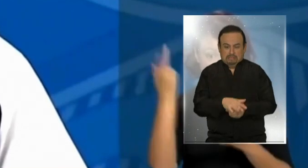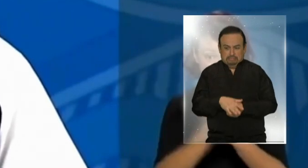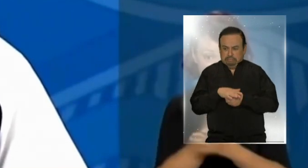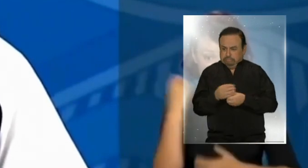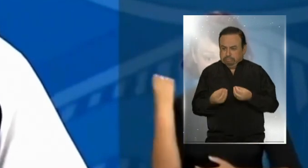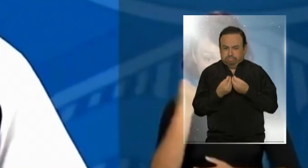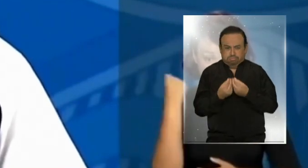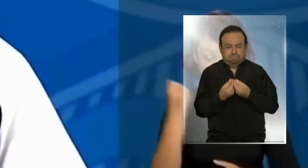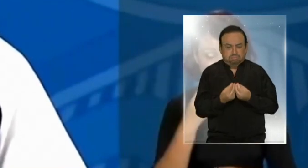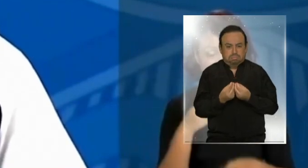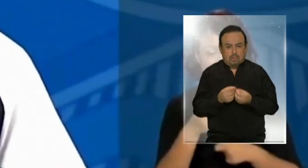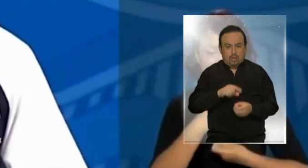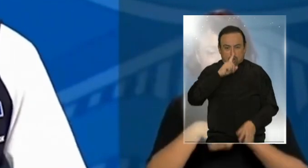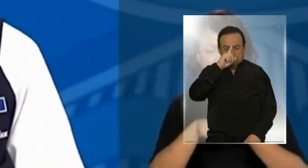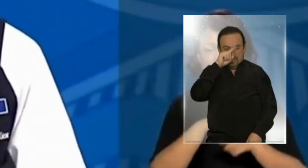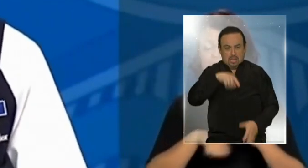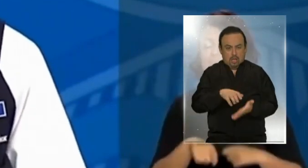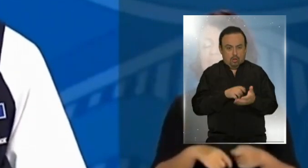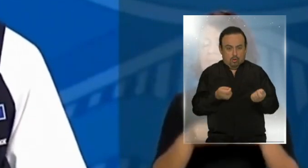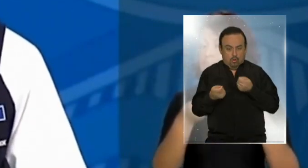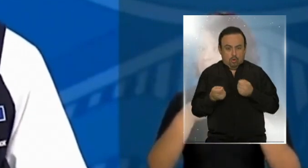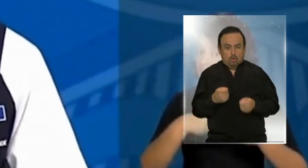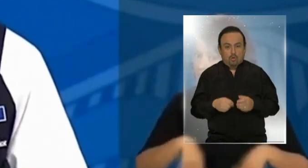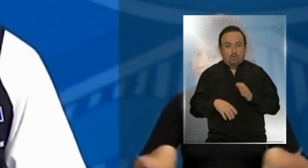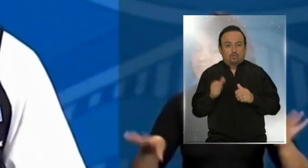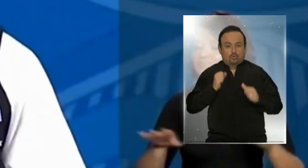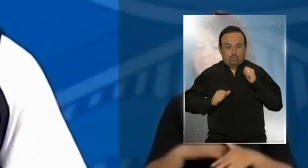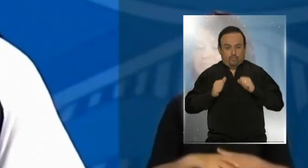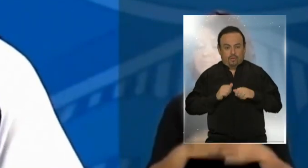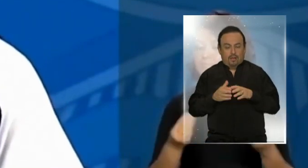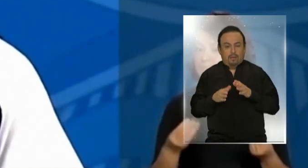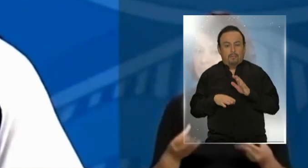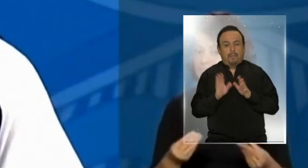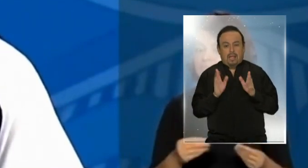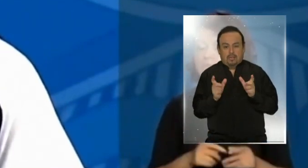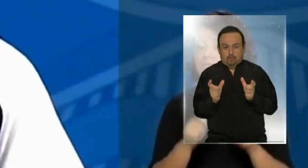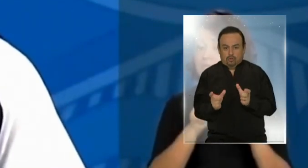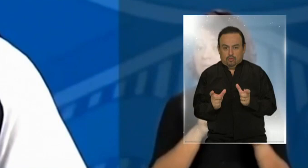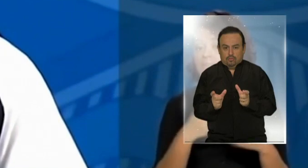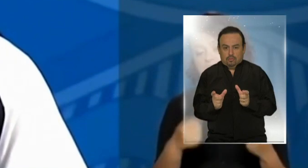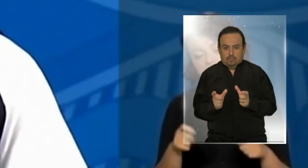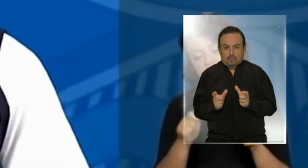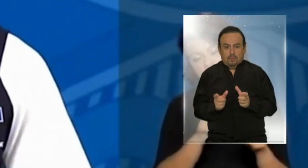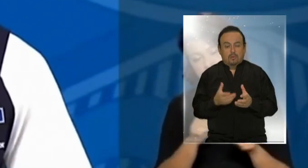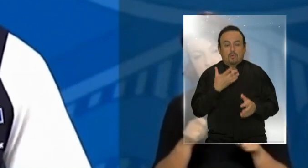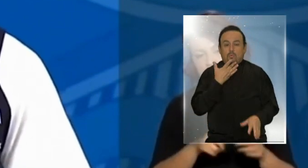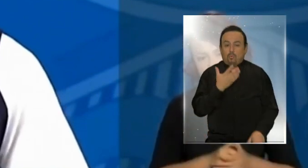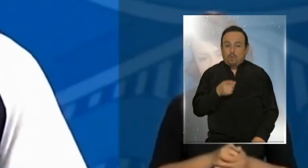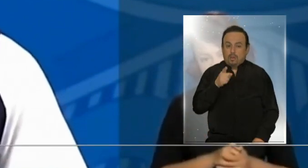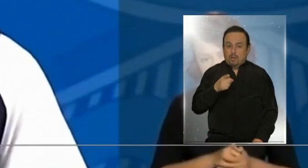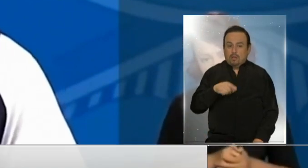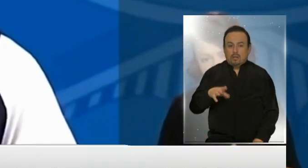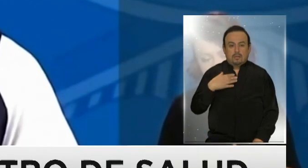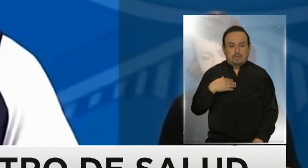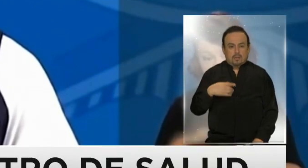Cuando se llega a un colapso la economía sufre mucho más que cuando se controla. Porque cuando